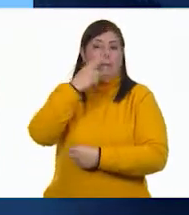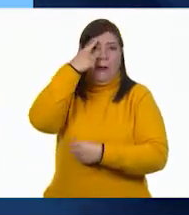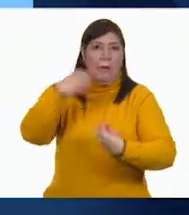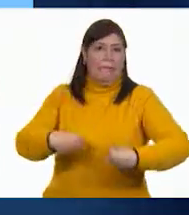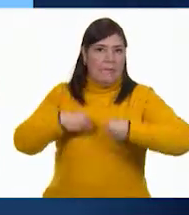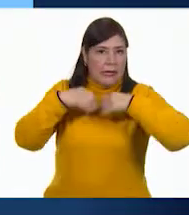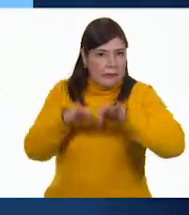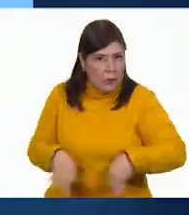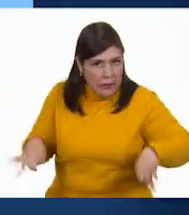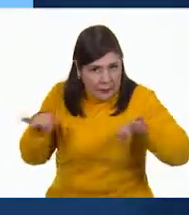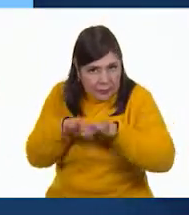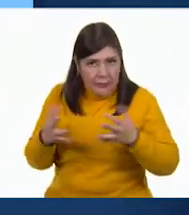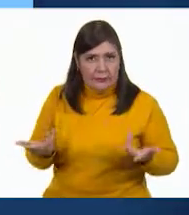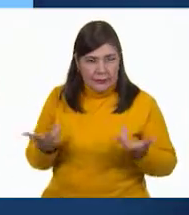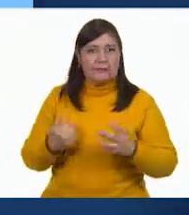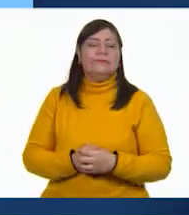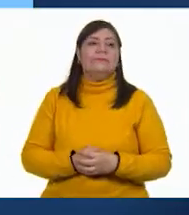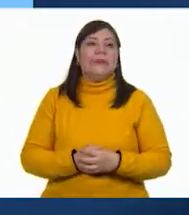importante. importante.